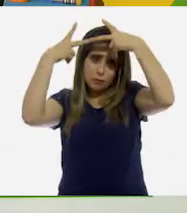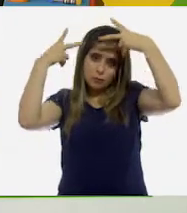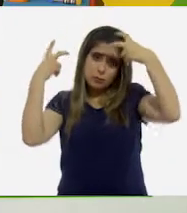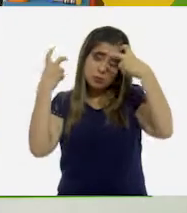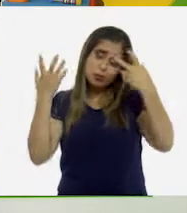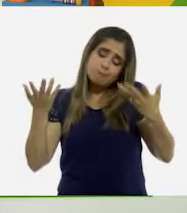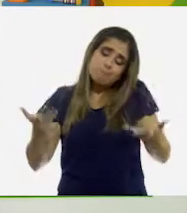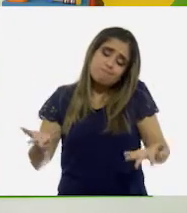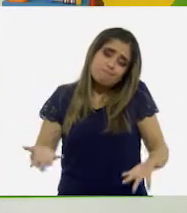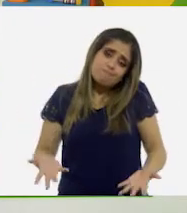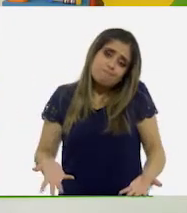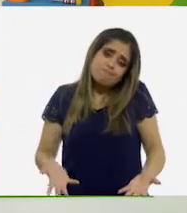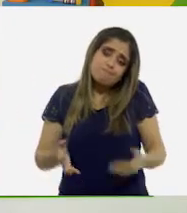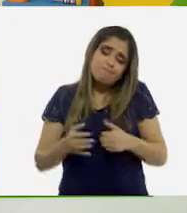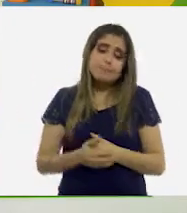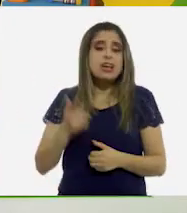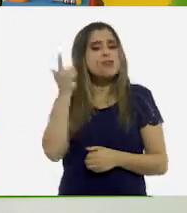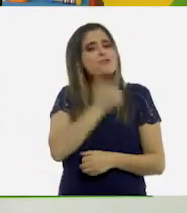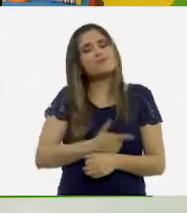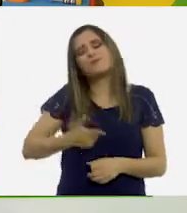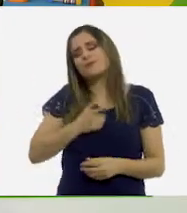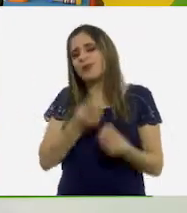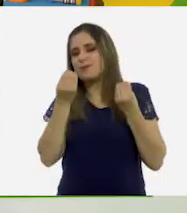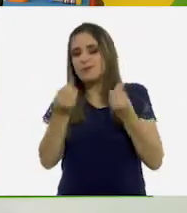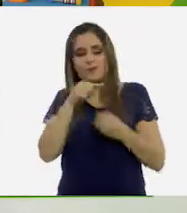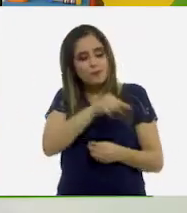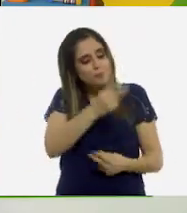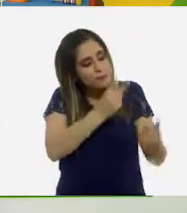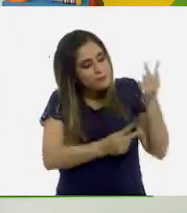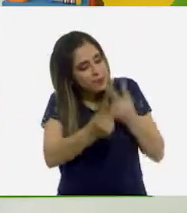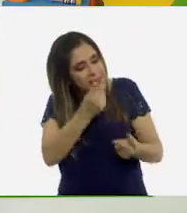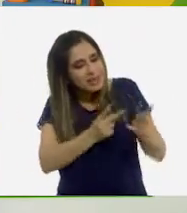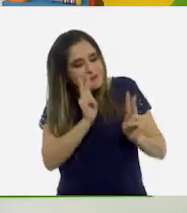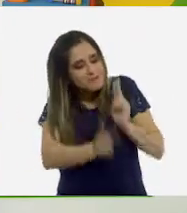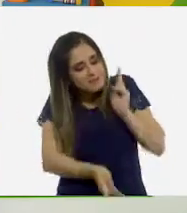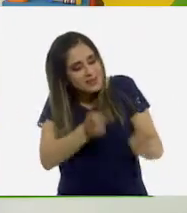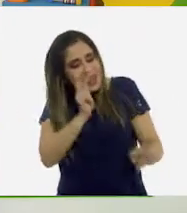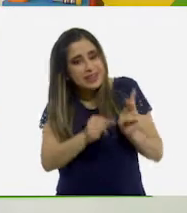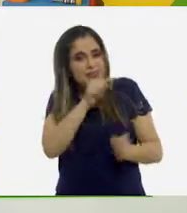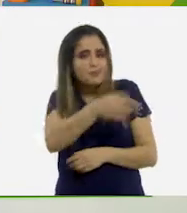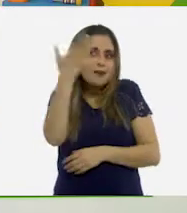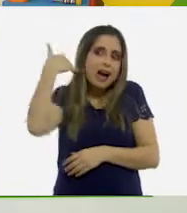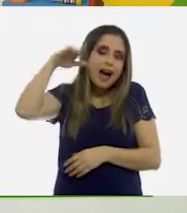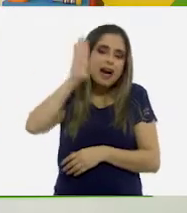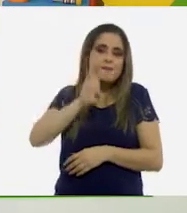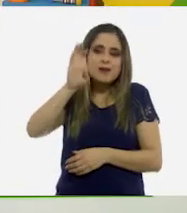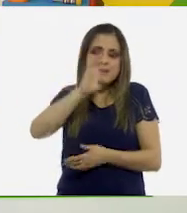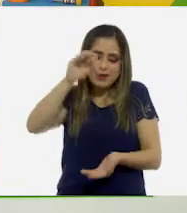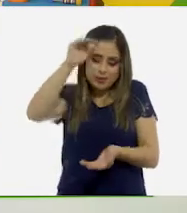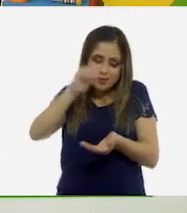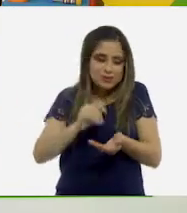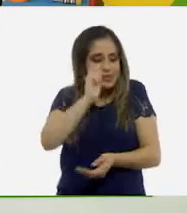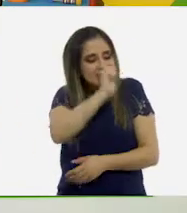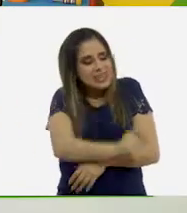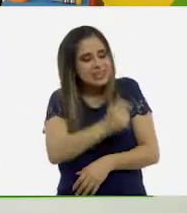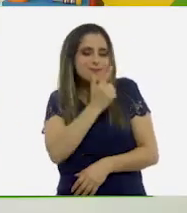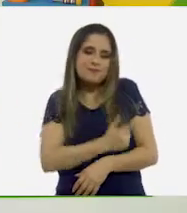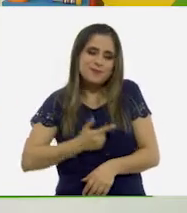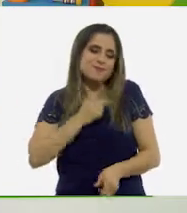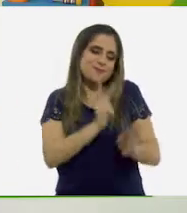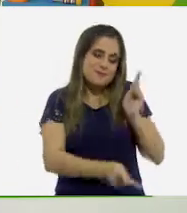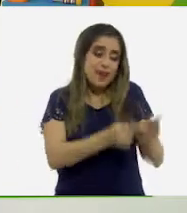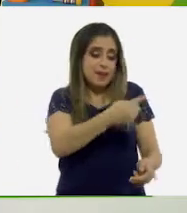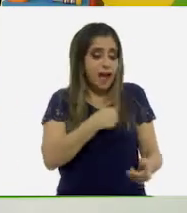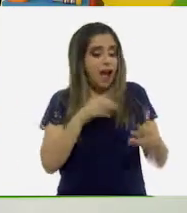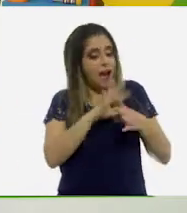¡Ay! Nos gustó mucho que vinieras a platicarnos cómo eras cuando eras bebé. Con lo que nos contaste,